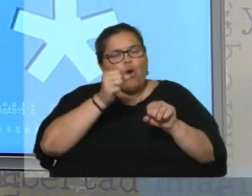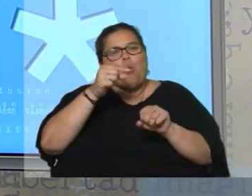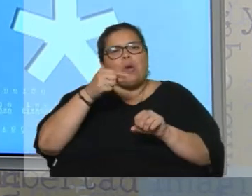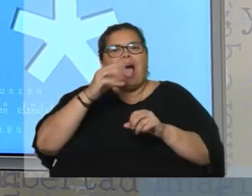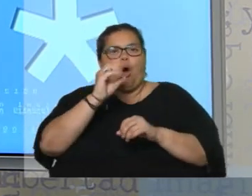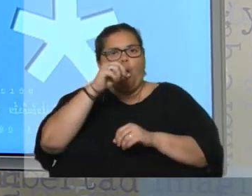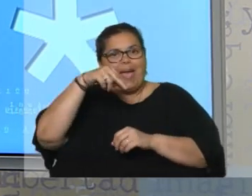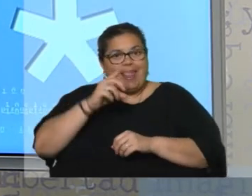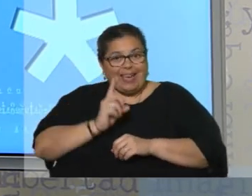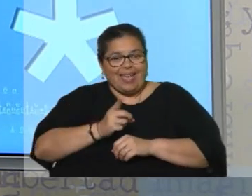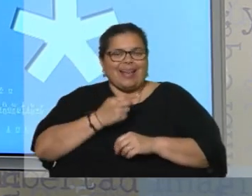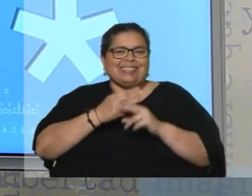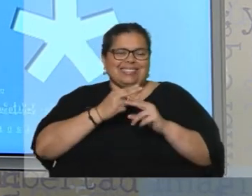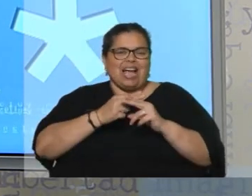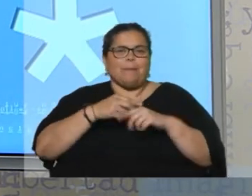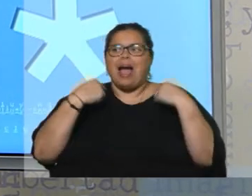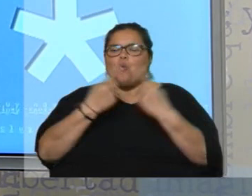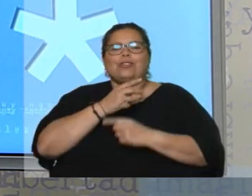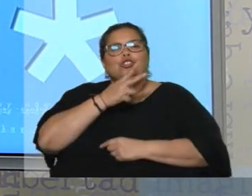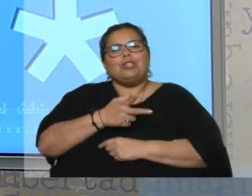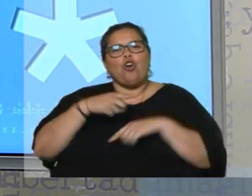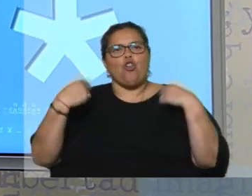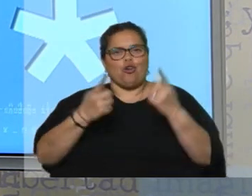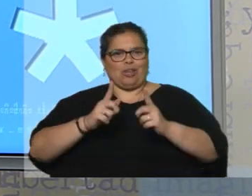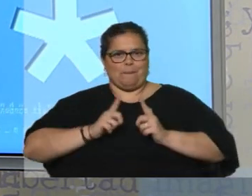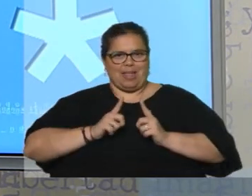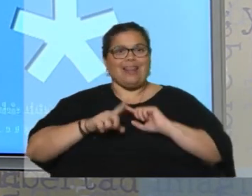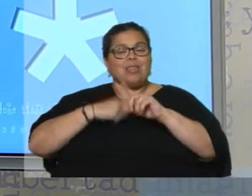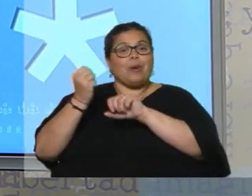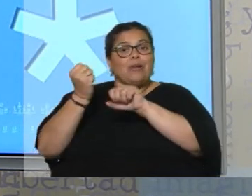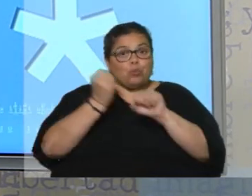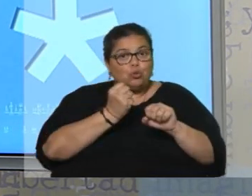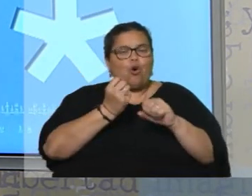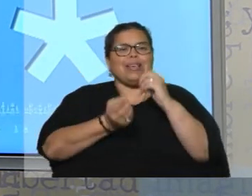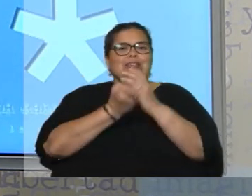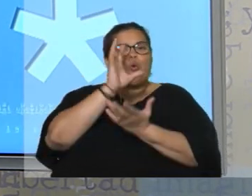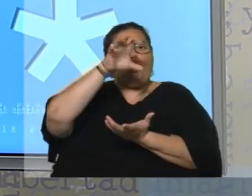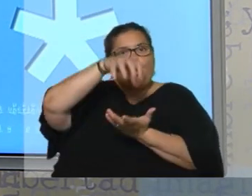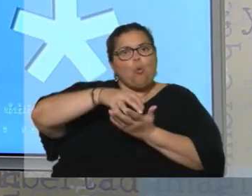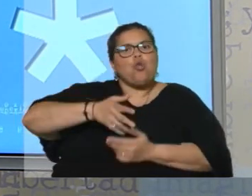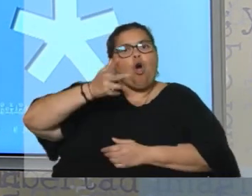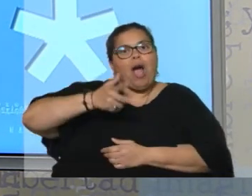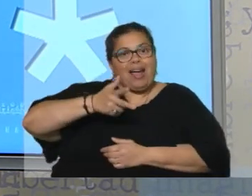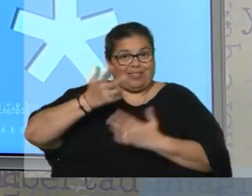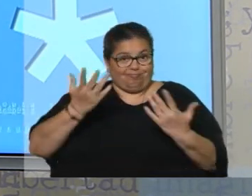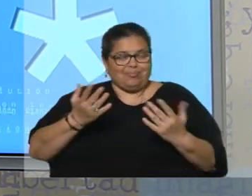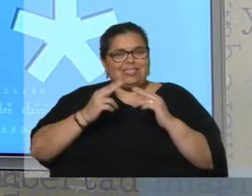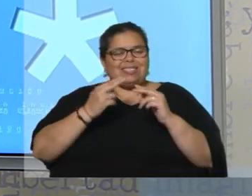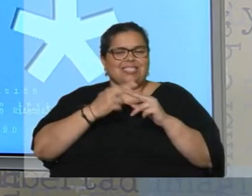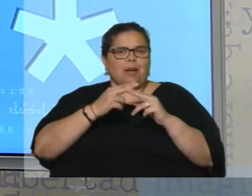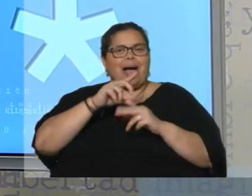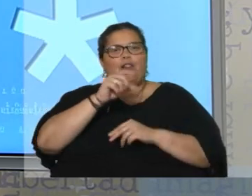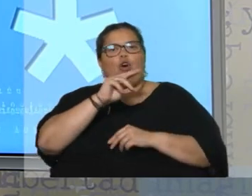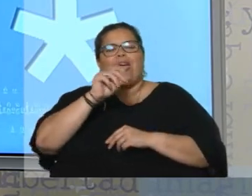Y luego de fundar la ONG armó un hogar que se llama Lo de Carlo. Esta es la historia de Gabriel y también de su